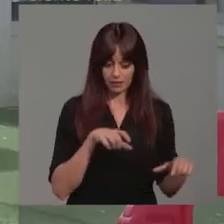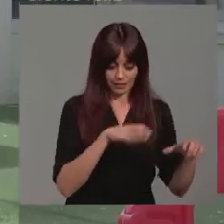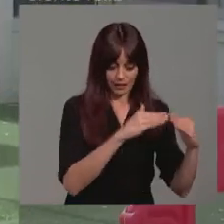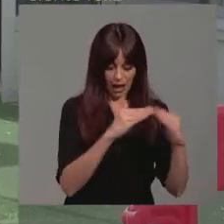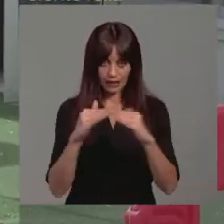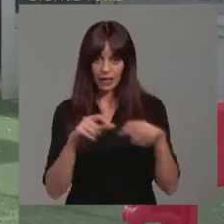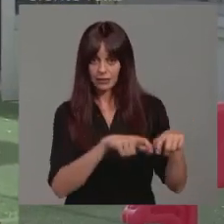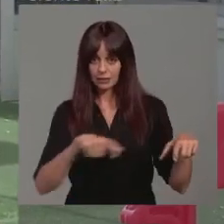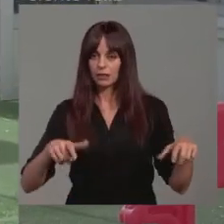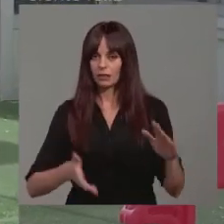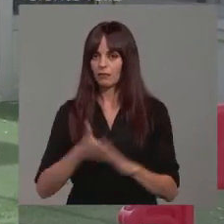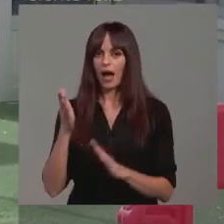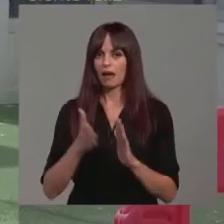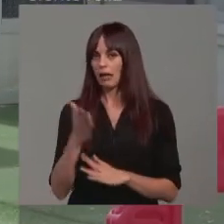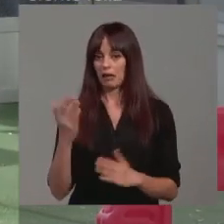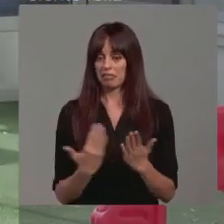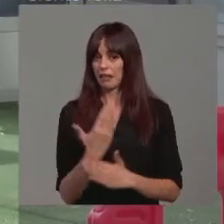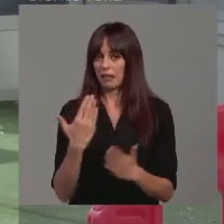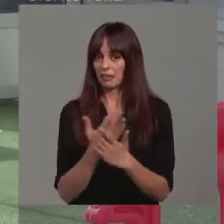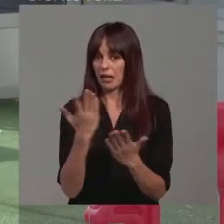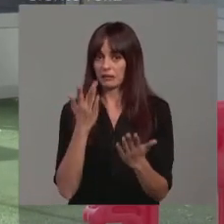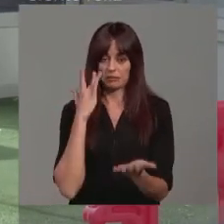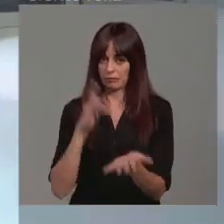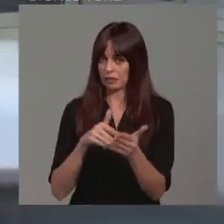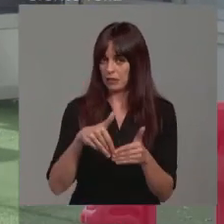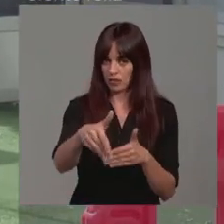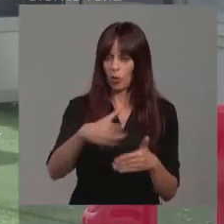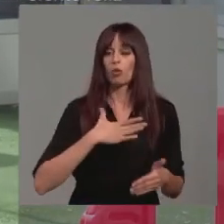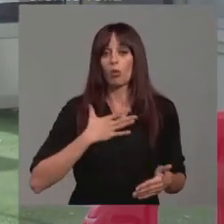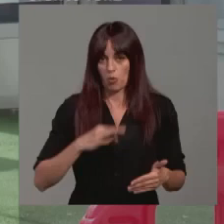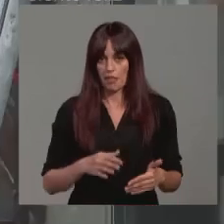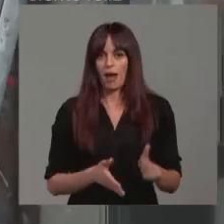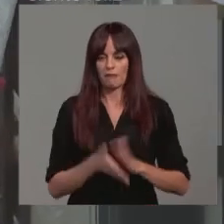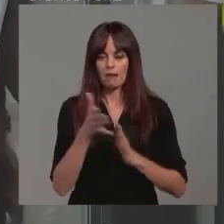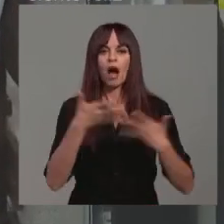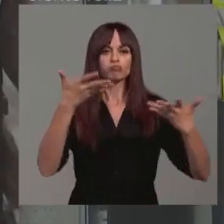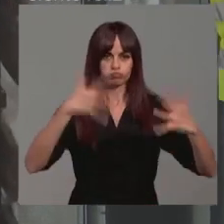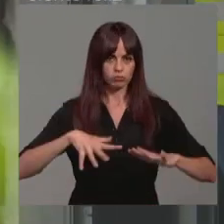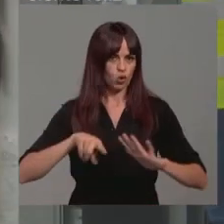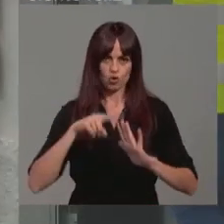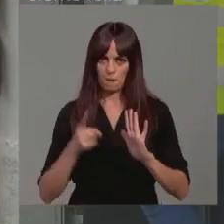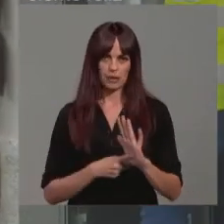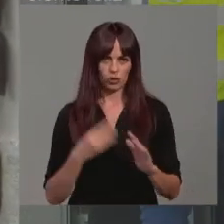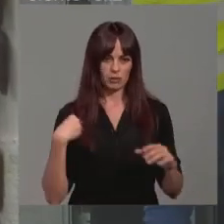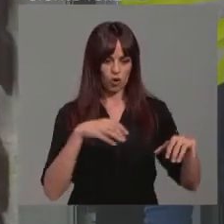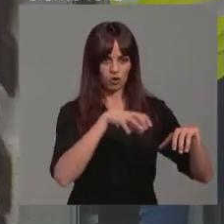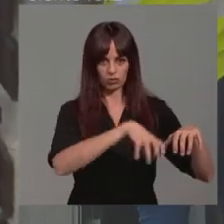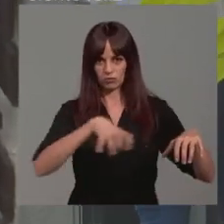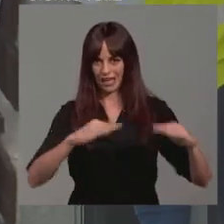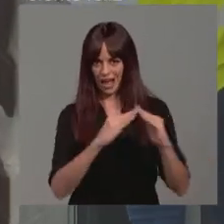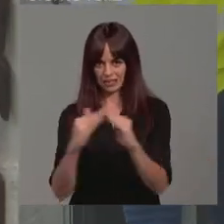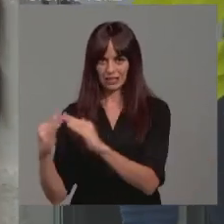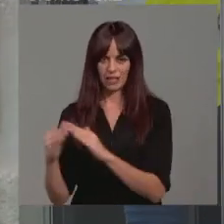también se va a proceder en los próximos días, en las próximas fechas o cuando se pueda, al derribo total y absoluto de esas viviendas.